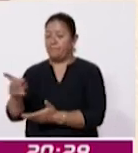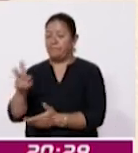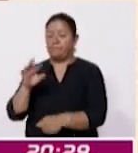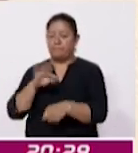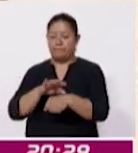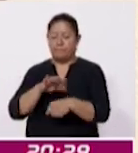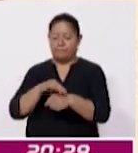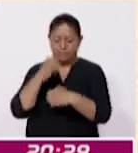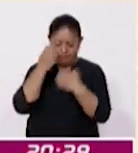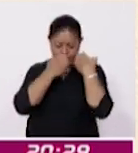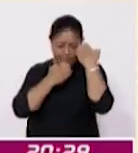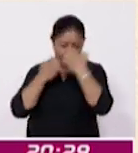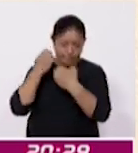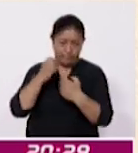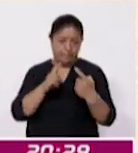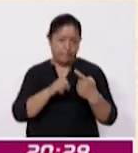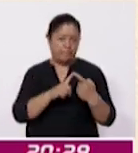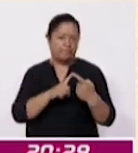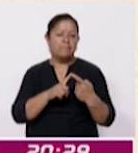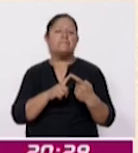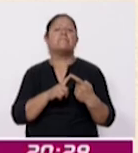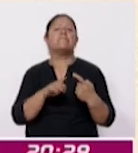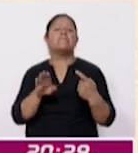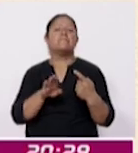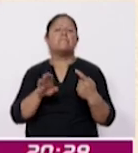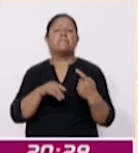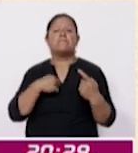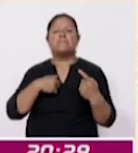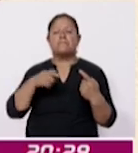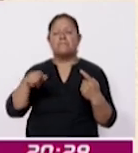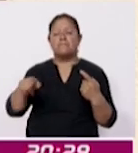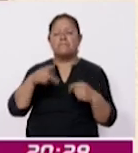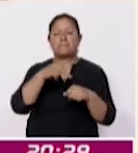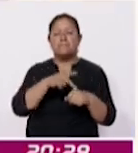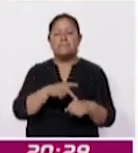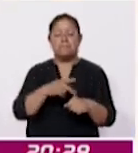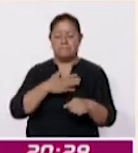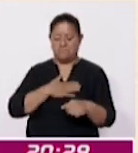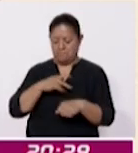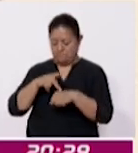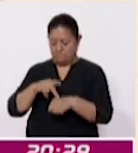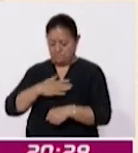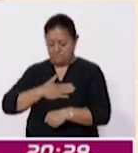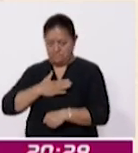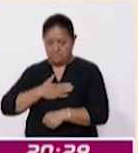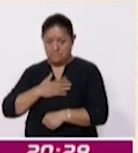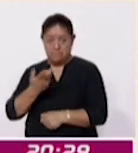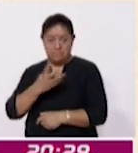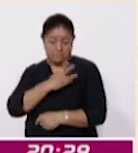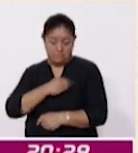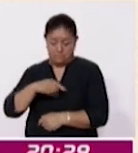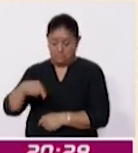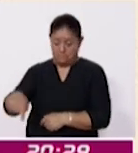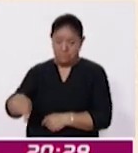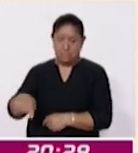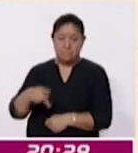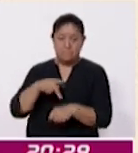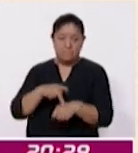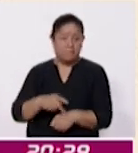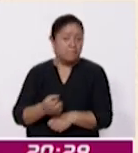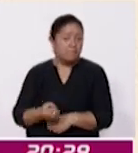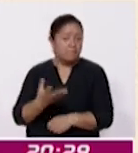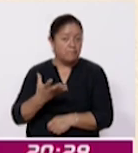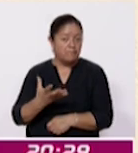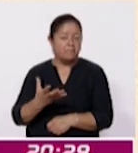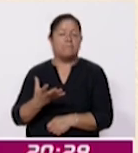uno, cómo voy a saber cuál va a ser el peso de la mochila si yo no conozco cuál es el peso de mi hijo. Entonces yo tengo que saber que mi hijo esté